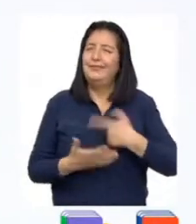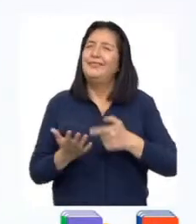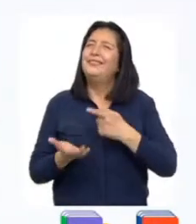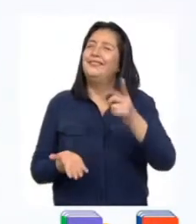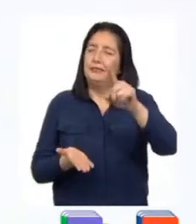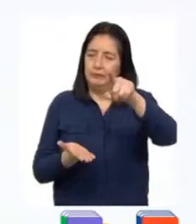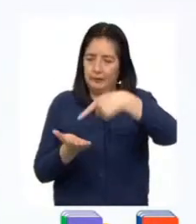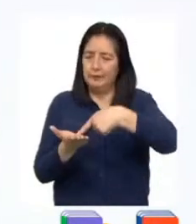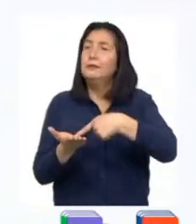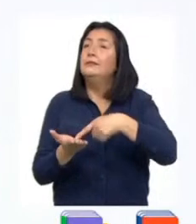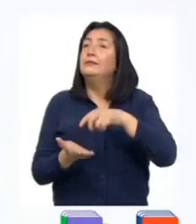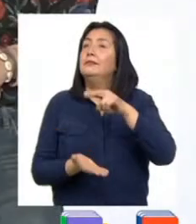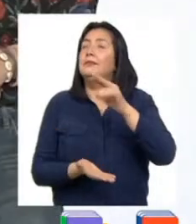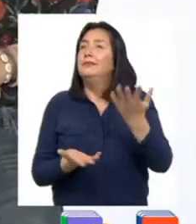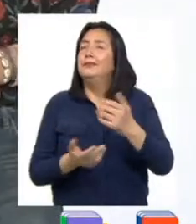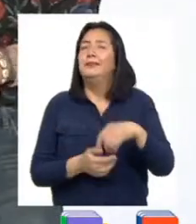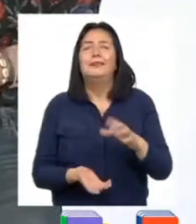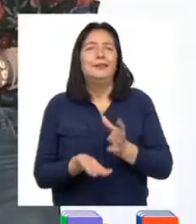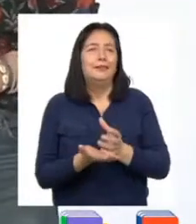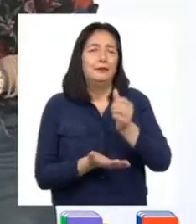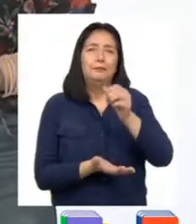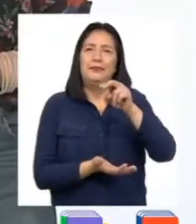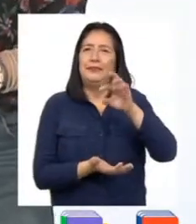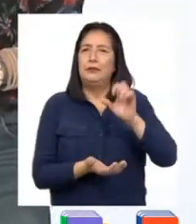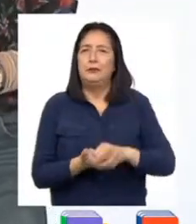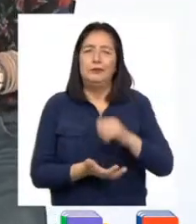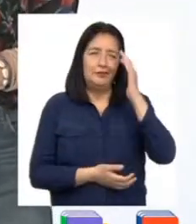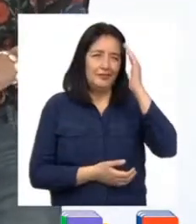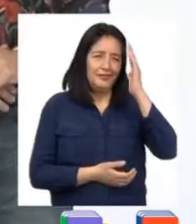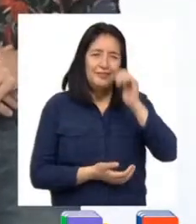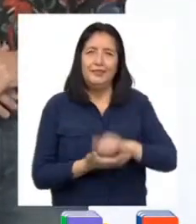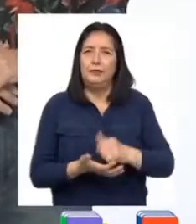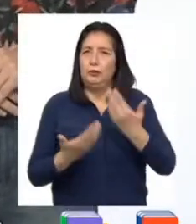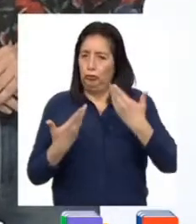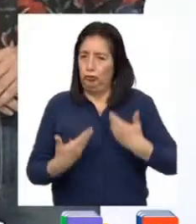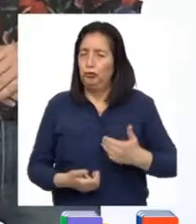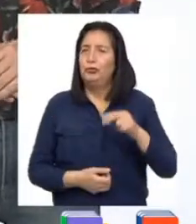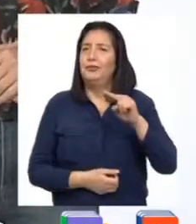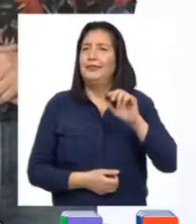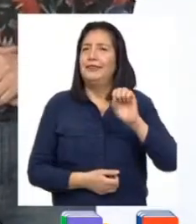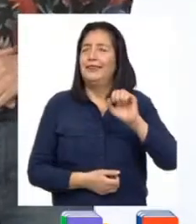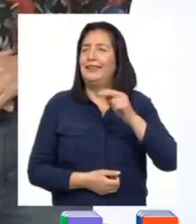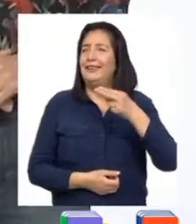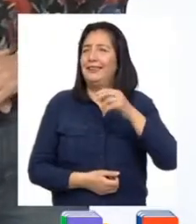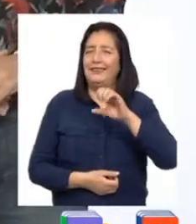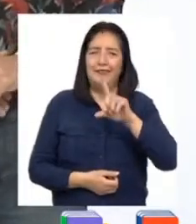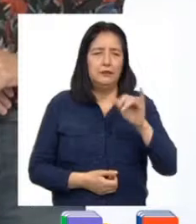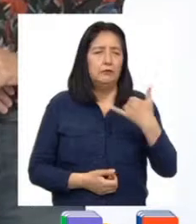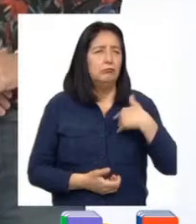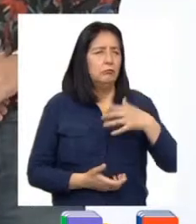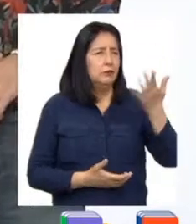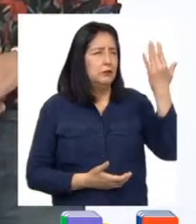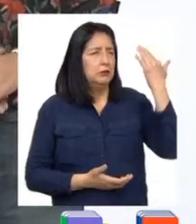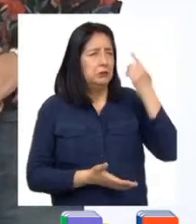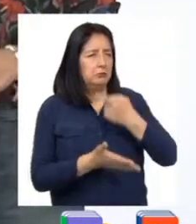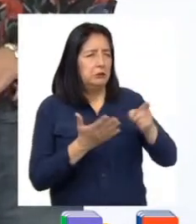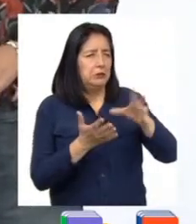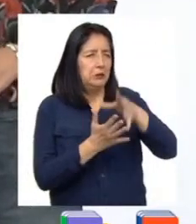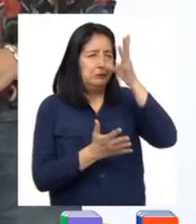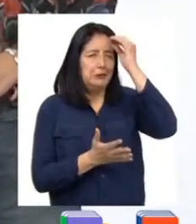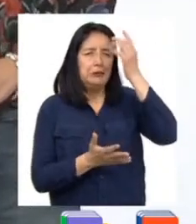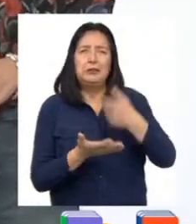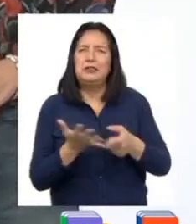amiga Nashly desde Pisco. Hola de nuevo, soy Nashly y según lo que aprendimos la semana pasada,